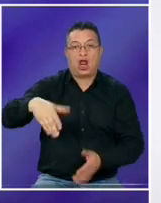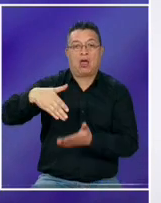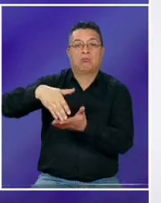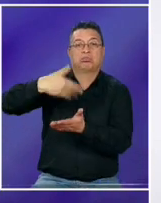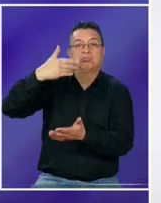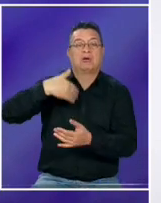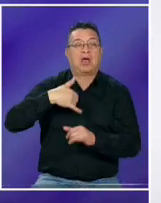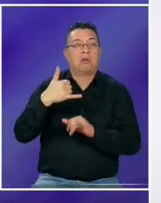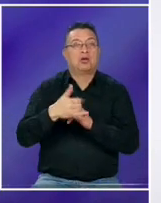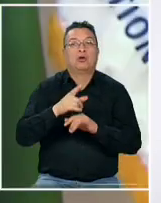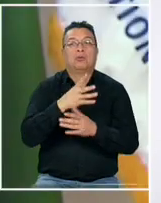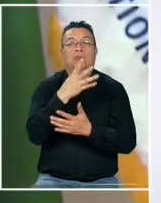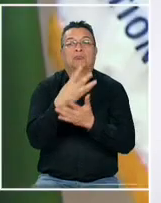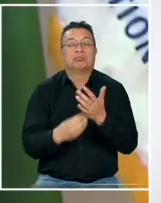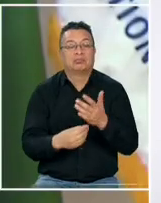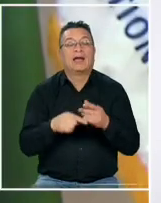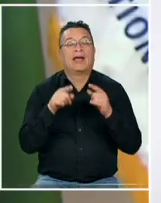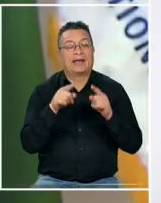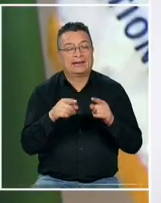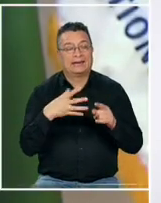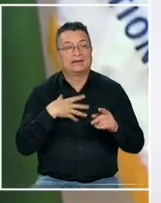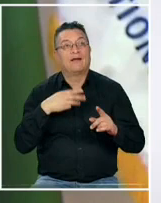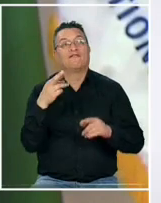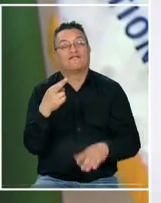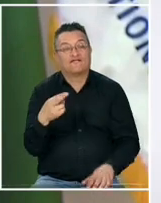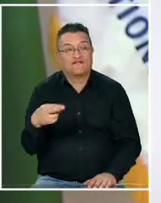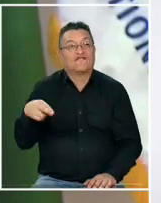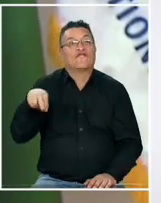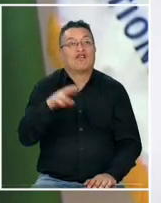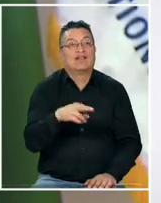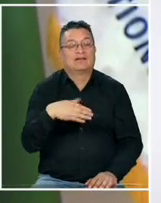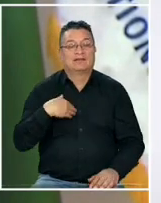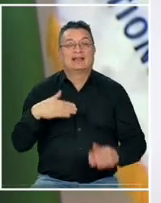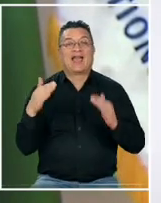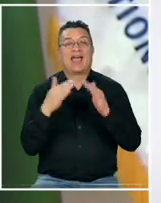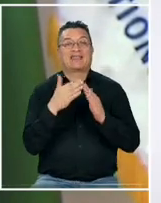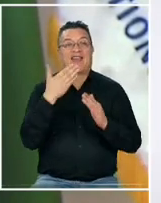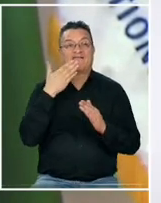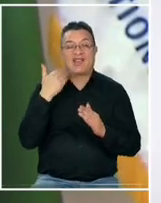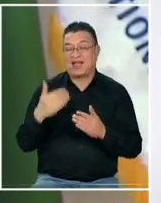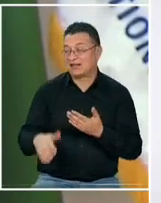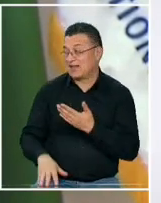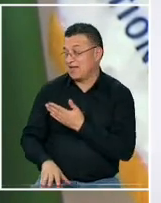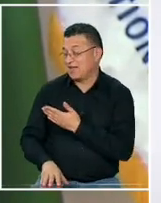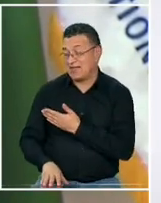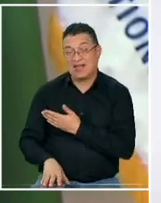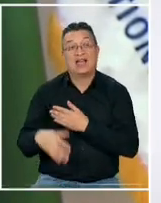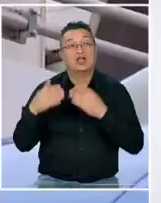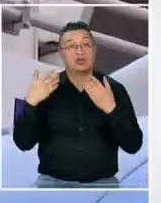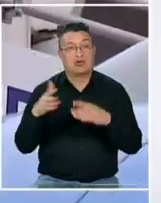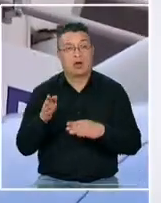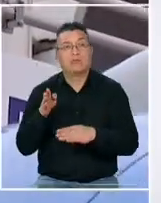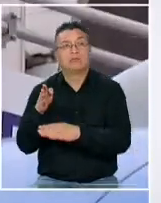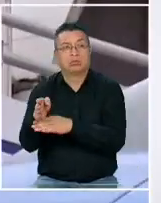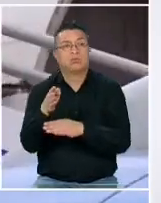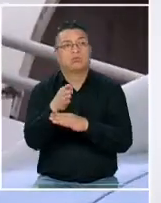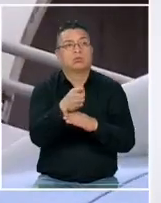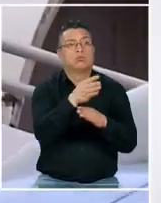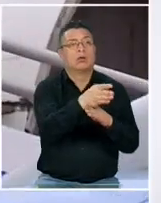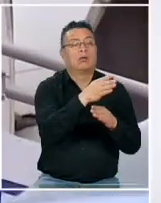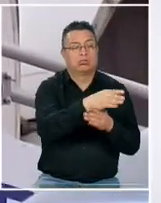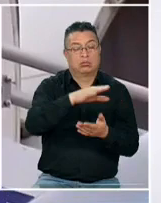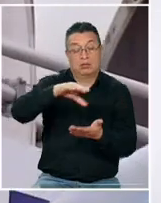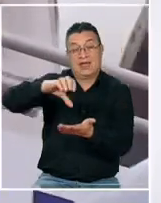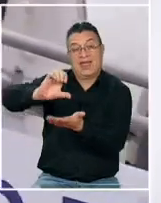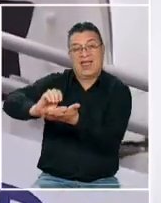amigos y así Pence entonces busca llegar o volver de alguna manera a la Casa Blanca ya ha visitado distintas ciudades en el